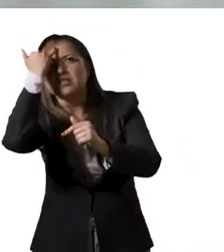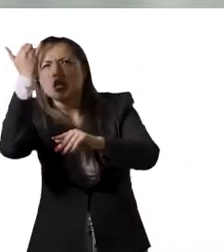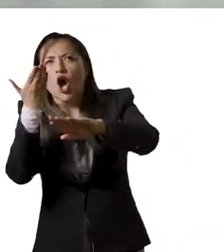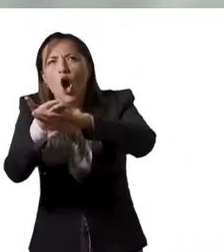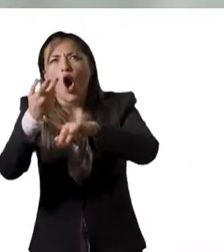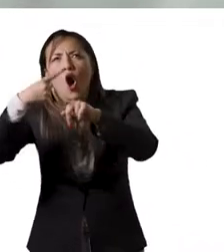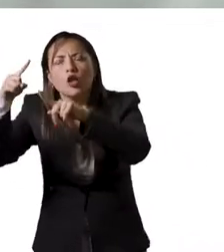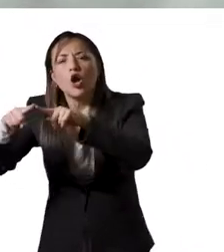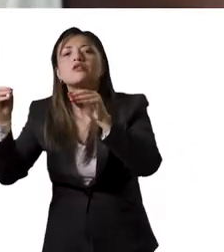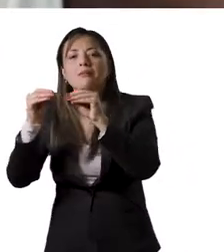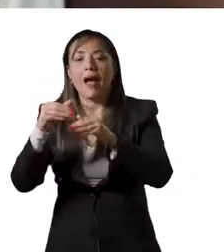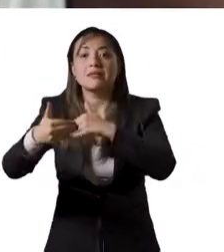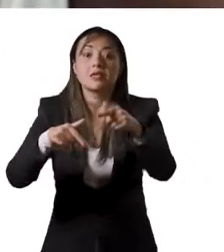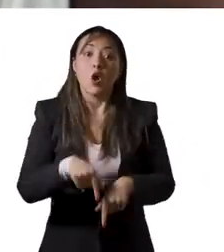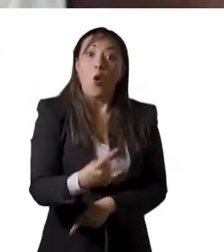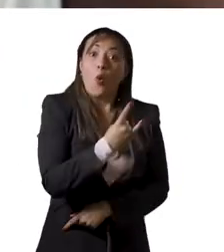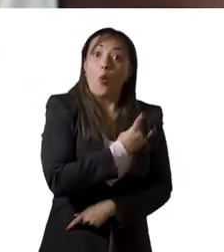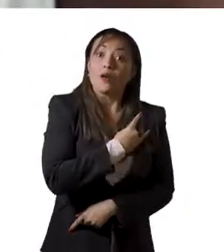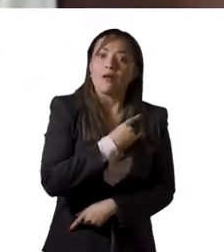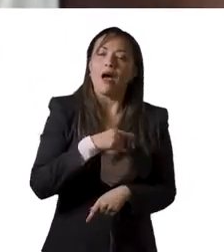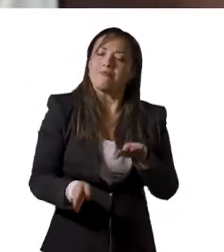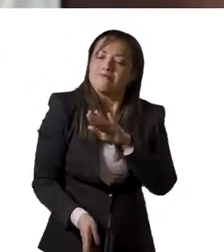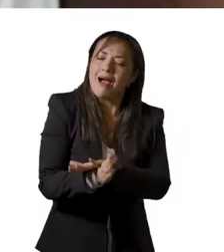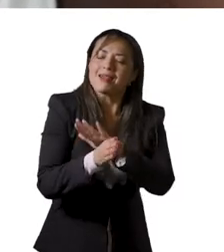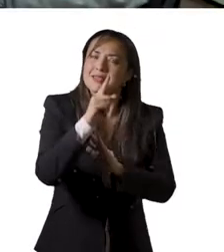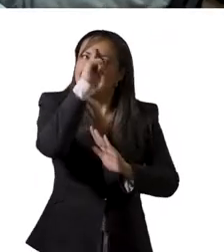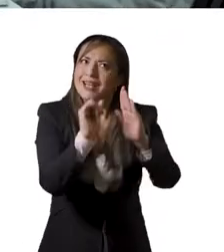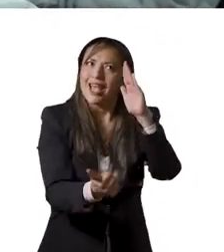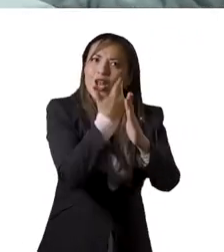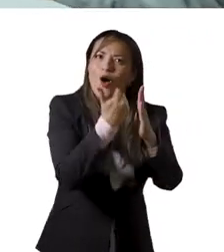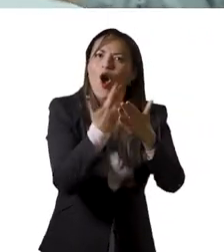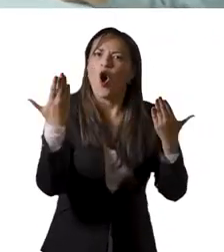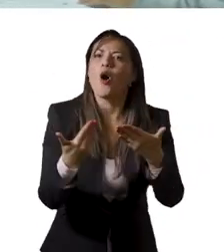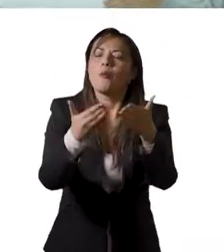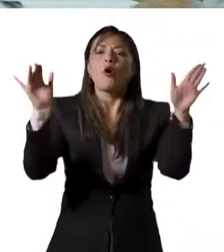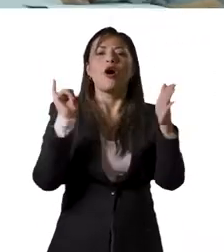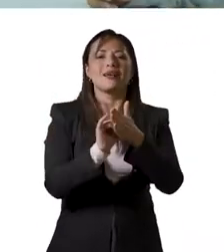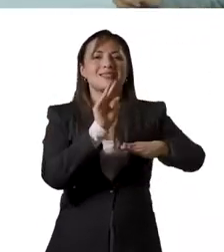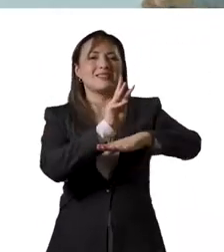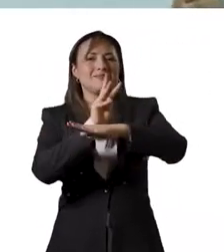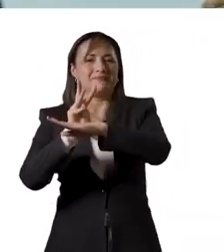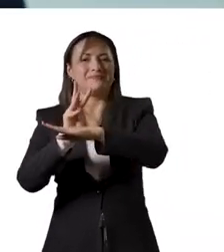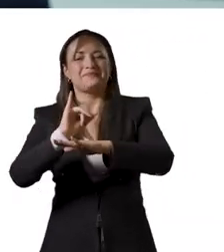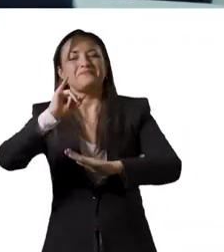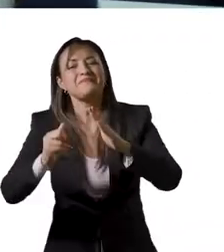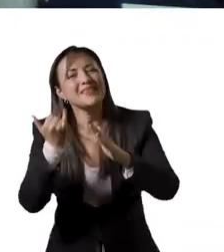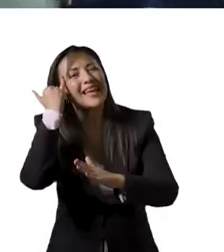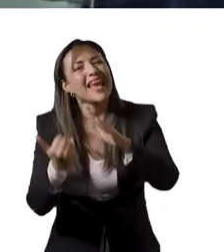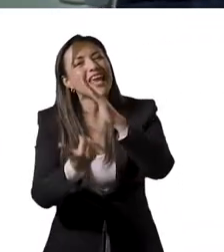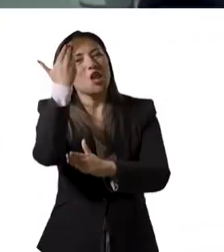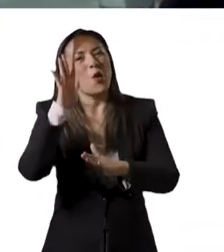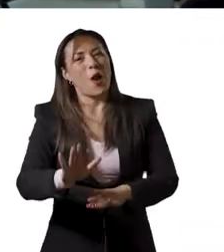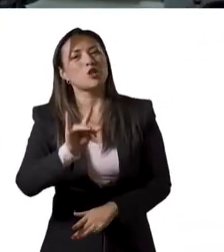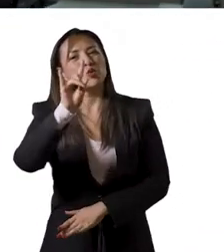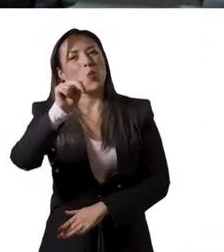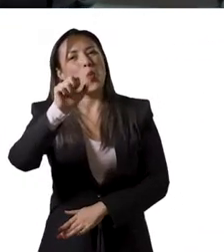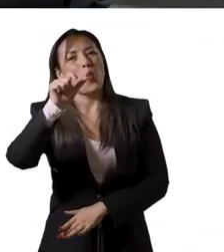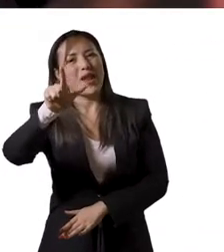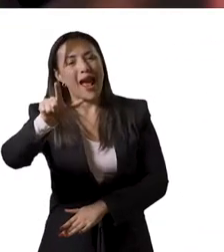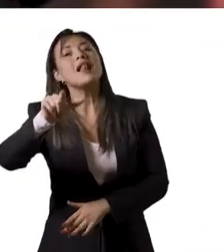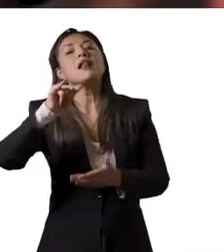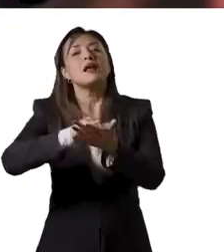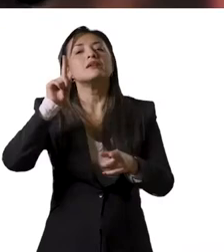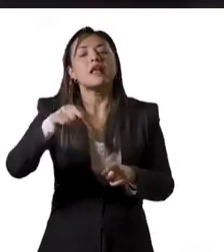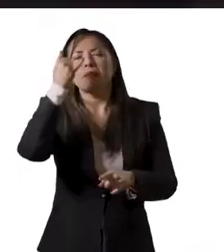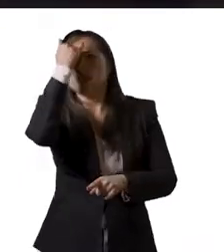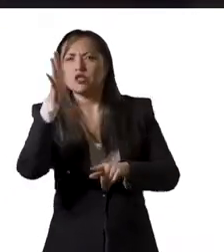entre otras iniciativas. La universidad continuó realizando ejercicios de innovación abierta a través de la plataforma Innovaunal y